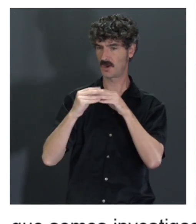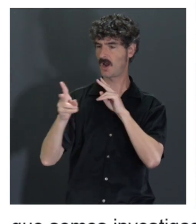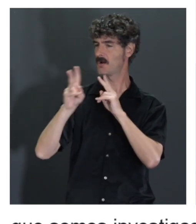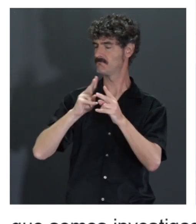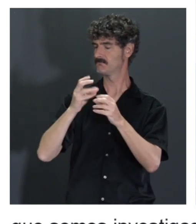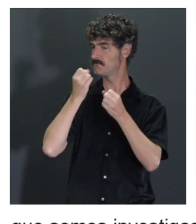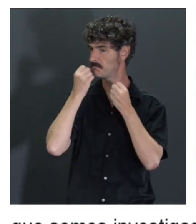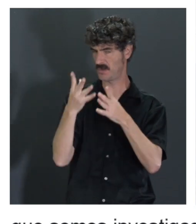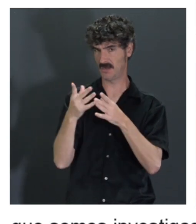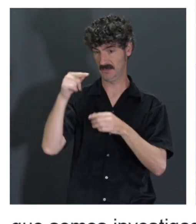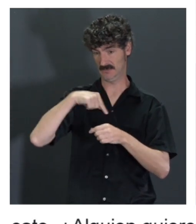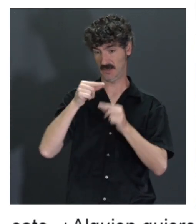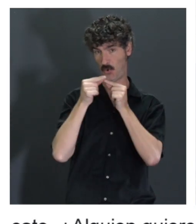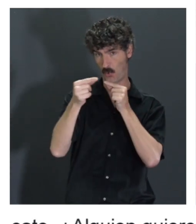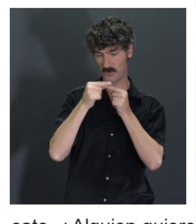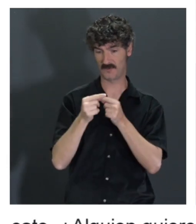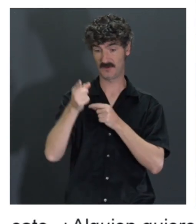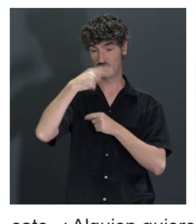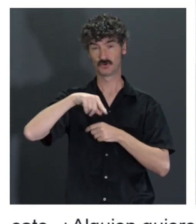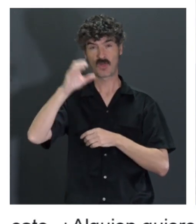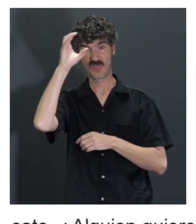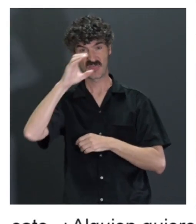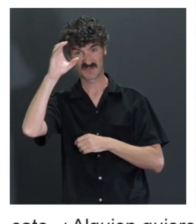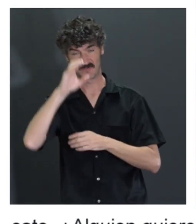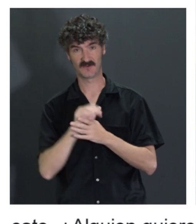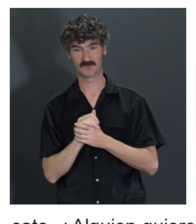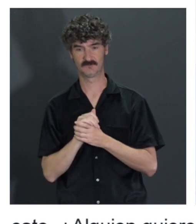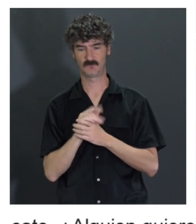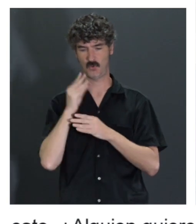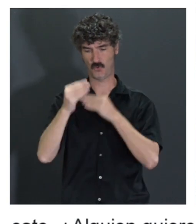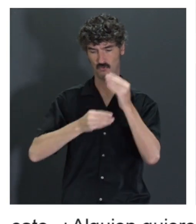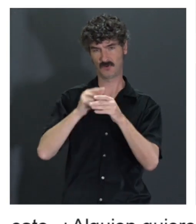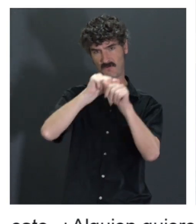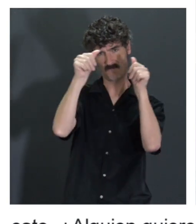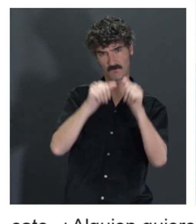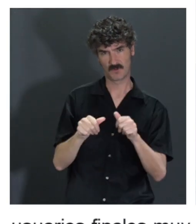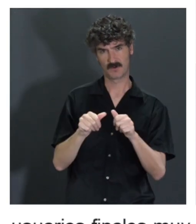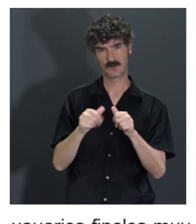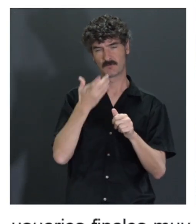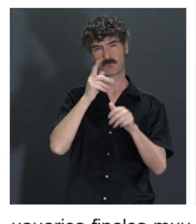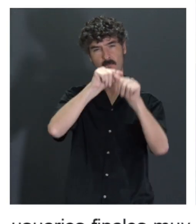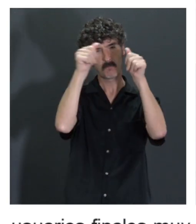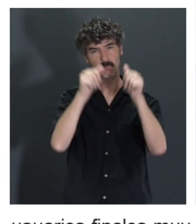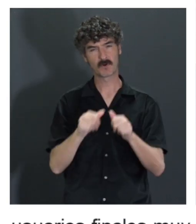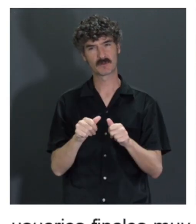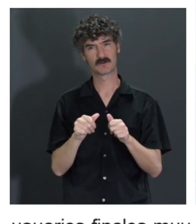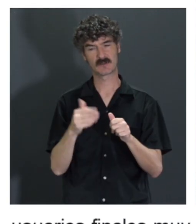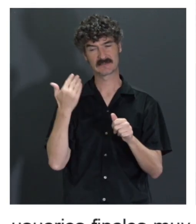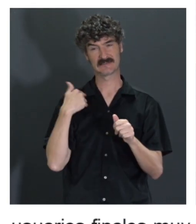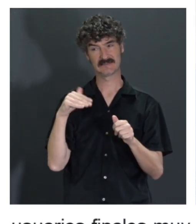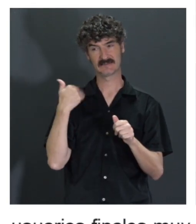en mi propia institución. Y nosotros, a nivel científico, pues sí, hemos utilizado algunos modelos. Hay un modelo ya